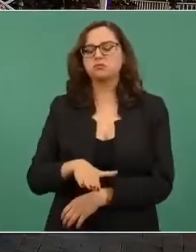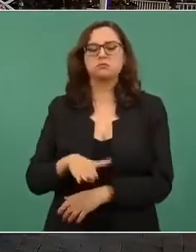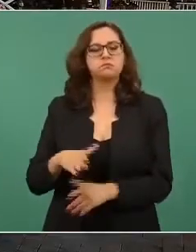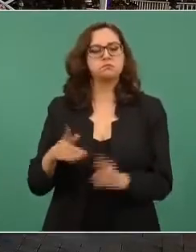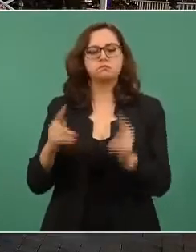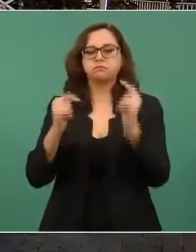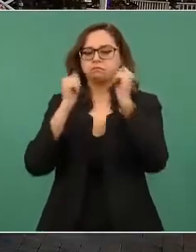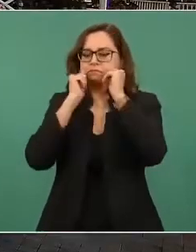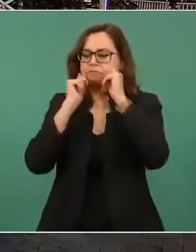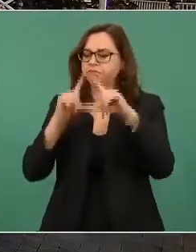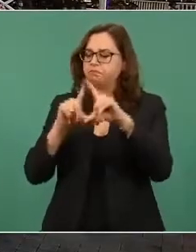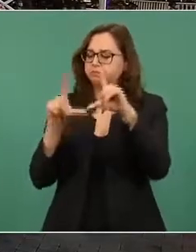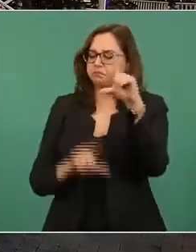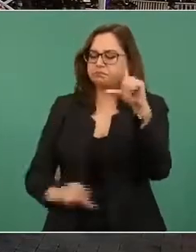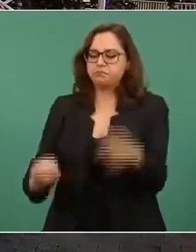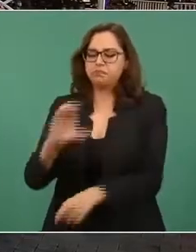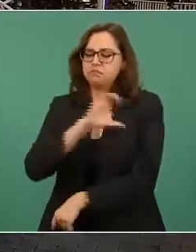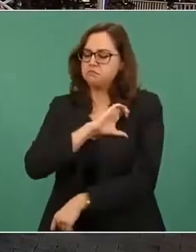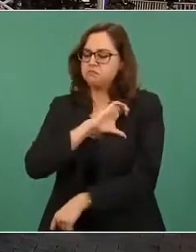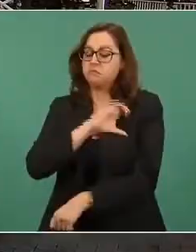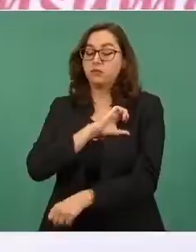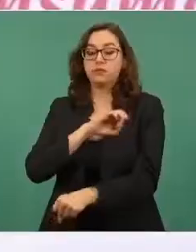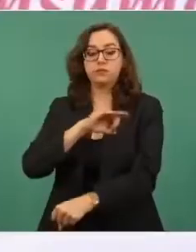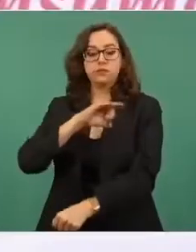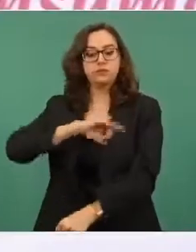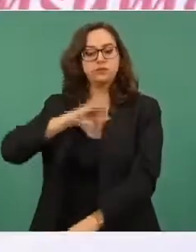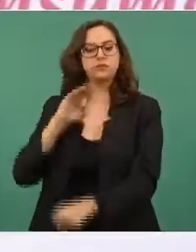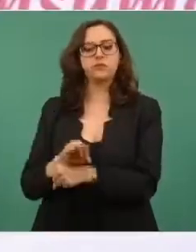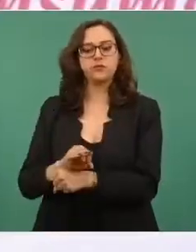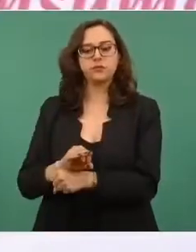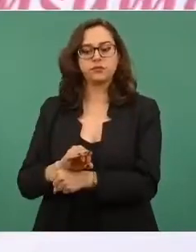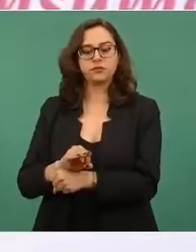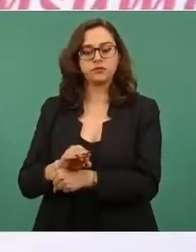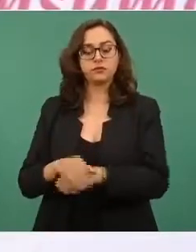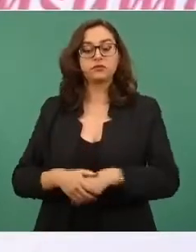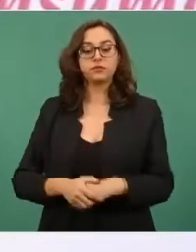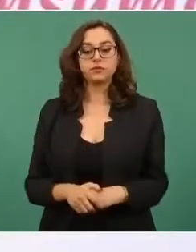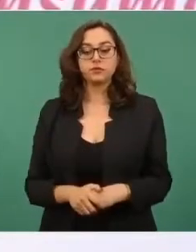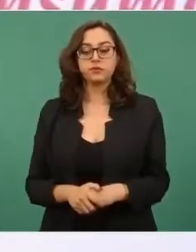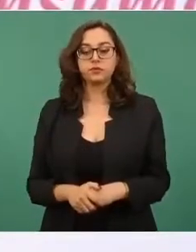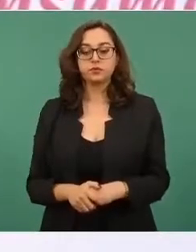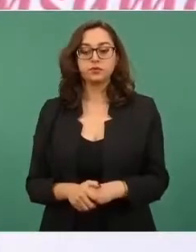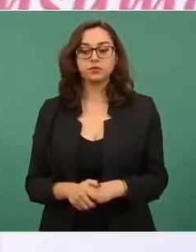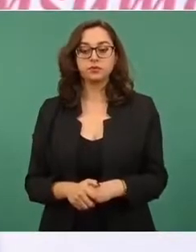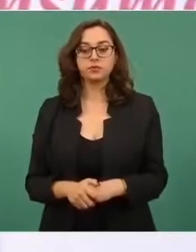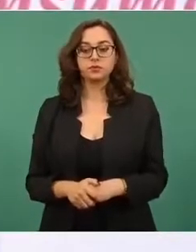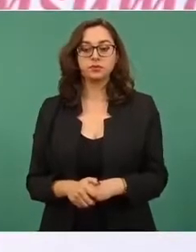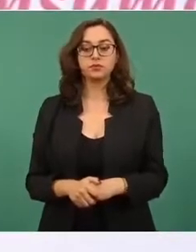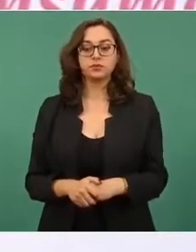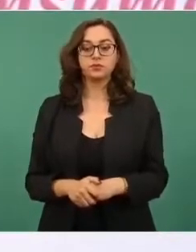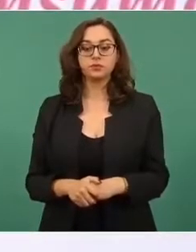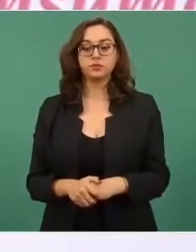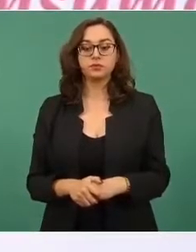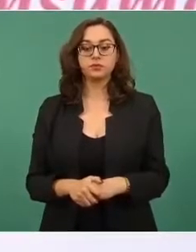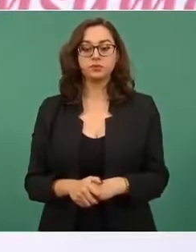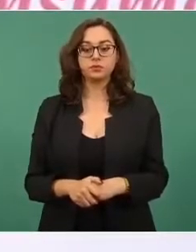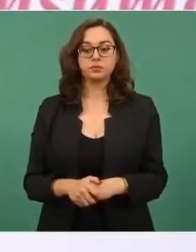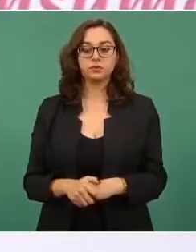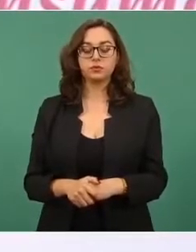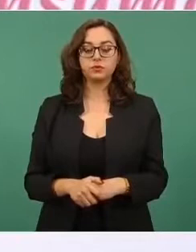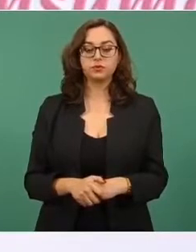patria. En esta ocasión no hablaré de las